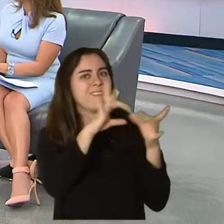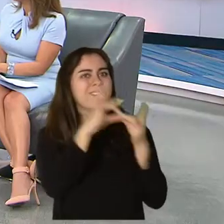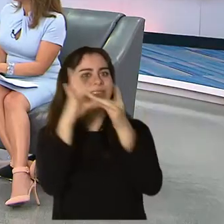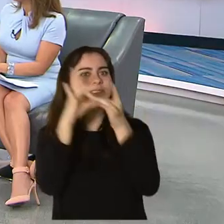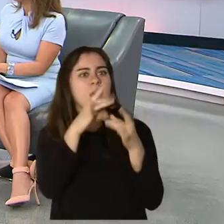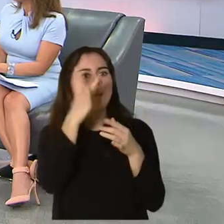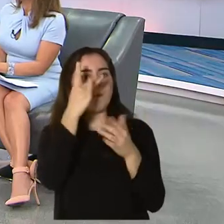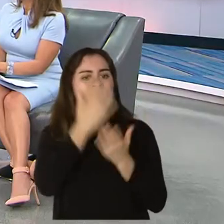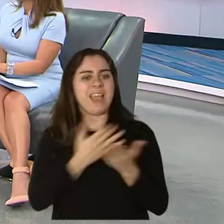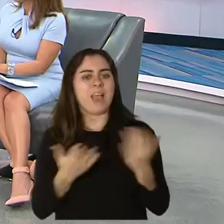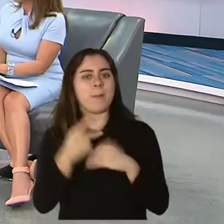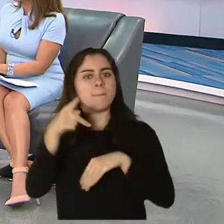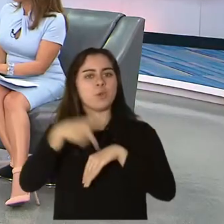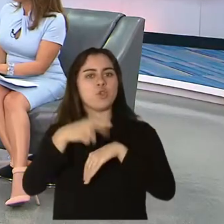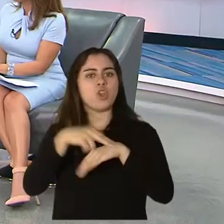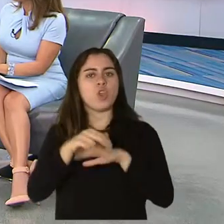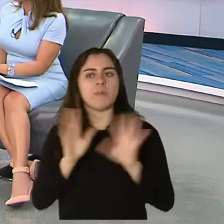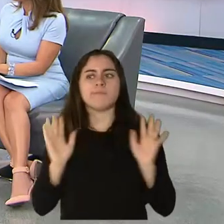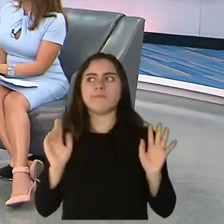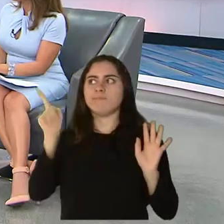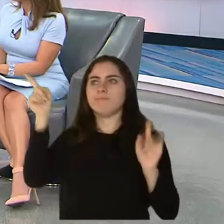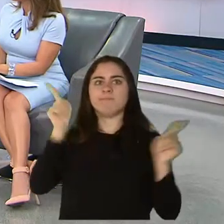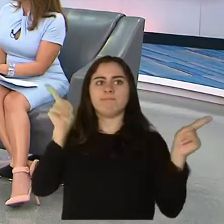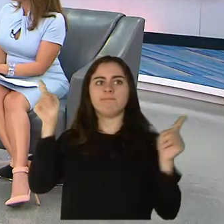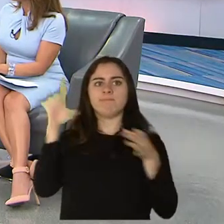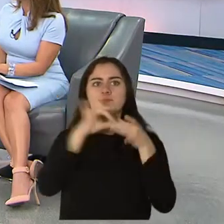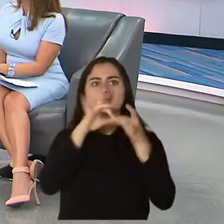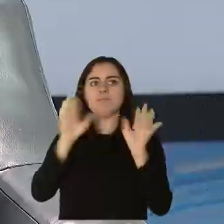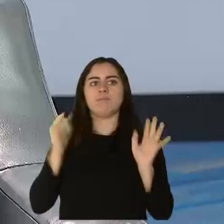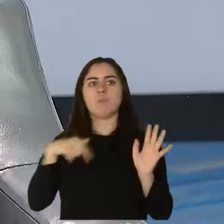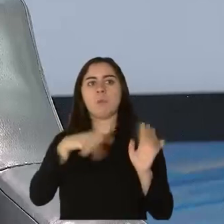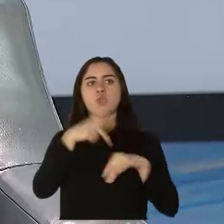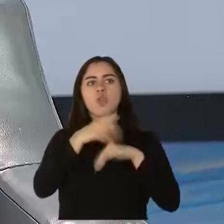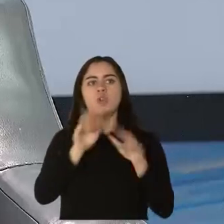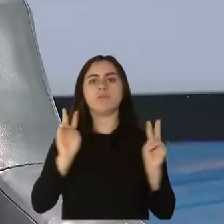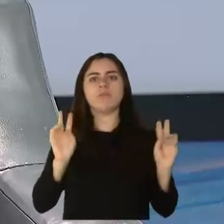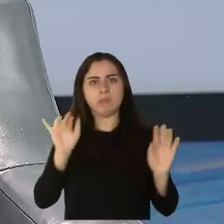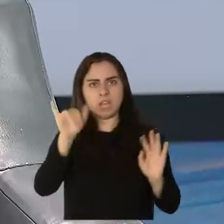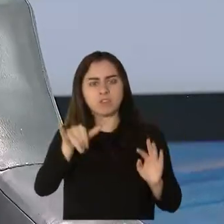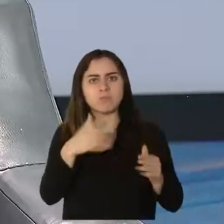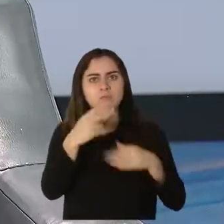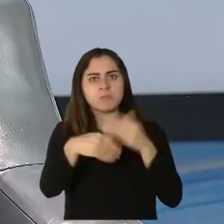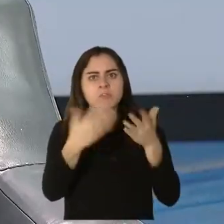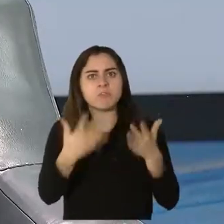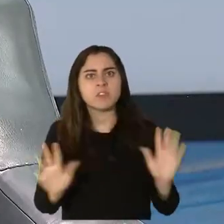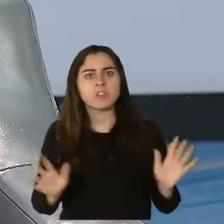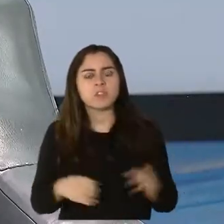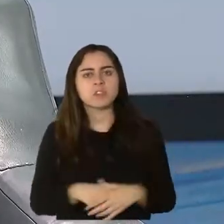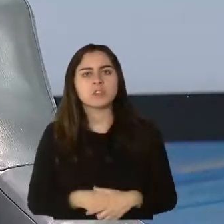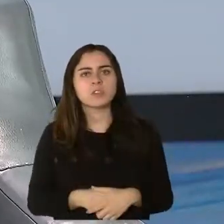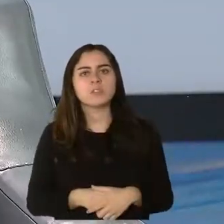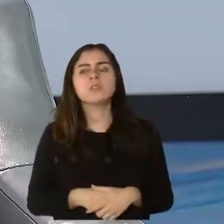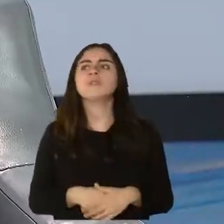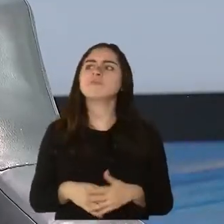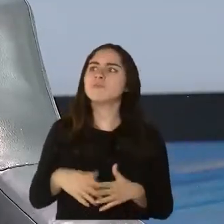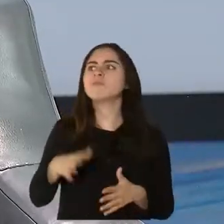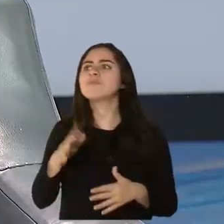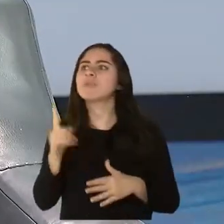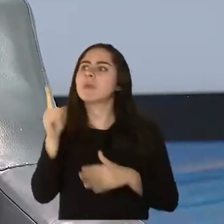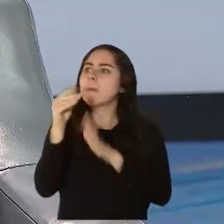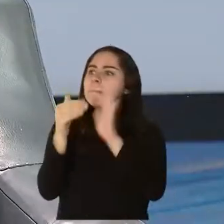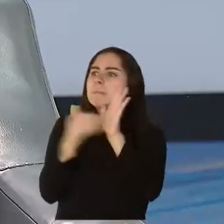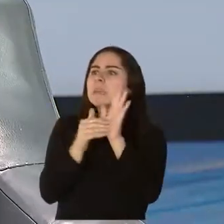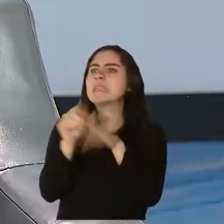interviene. ¿Cómo va? ¿Se culminó ese proceso? No, están de unas 1.100